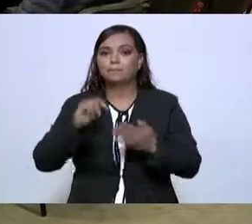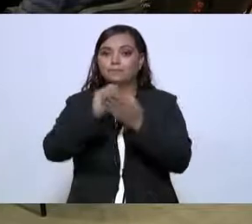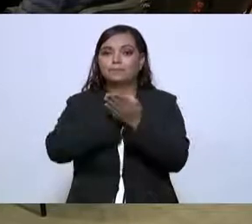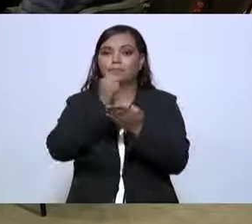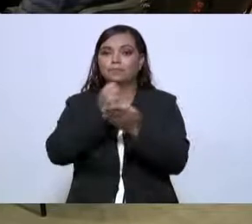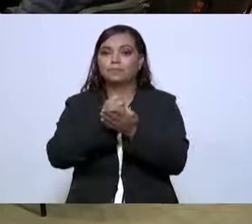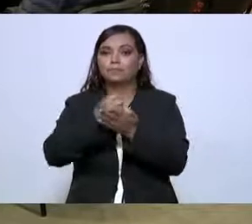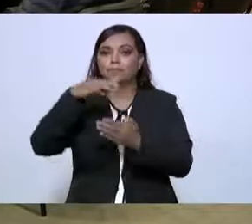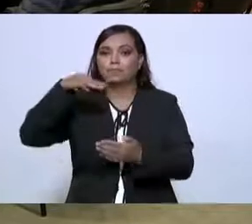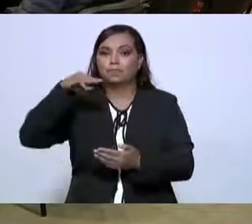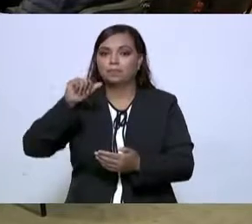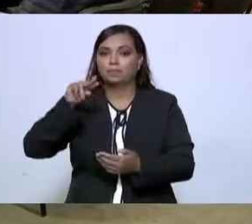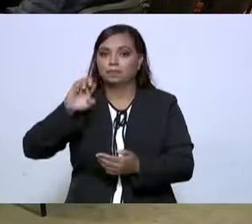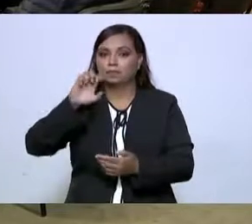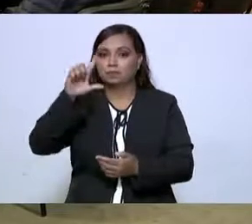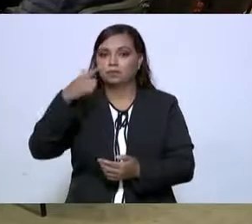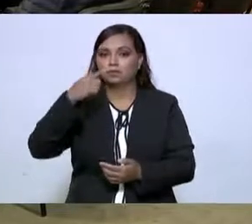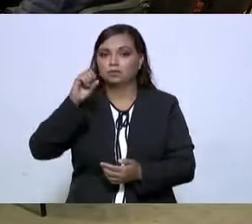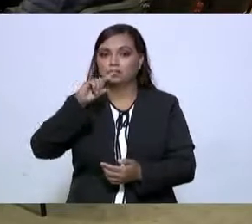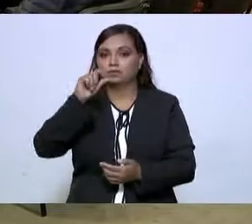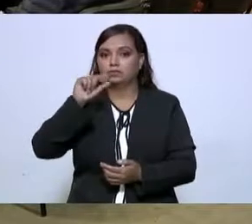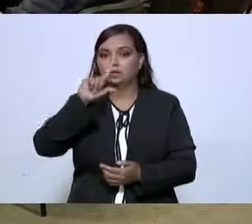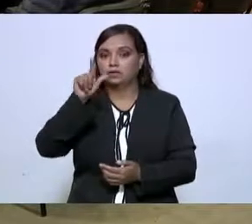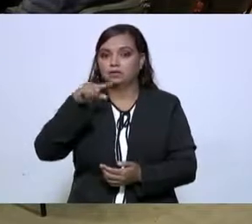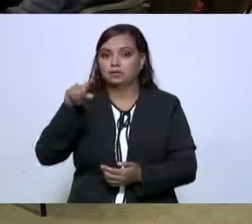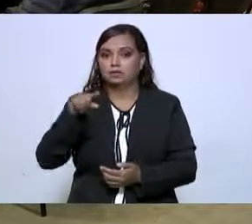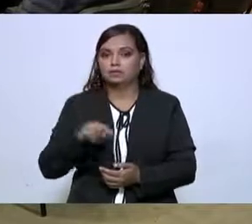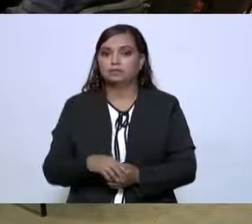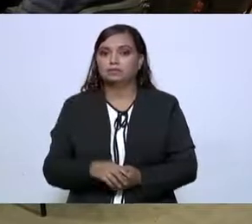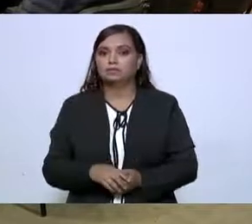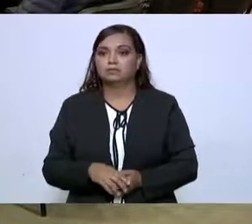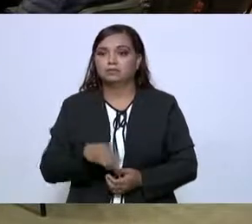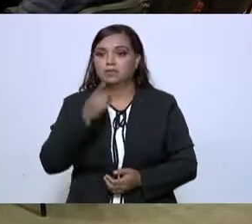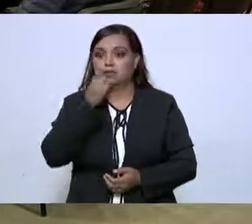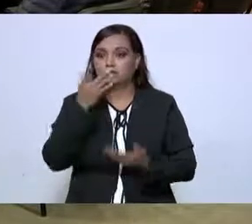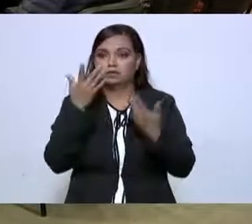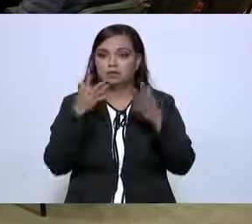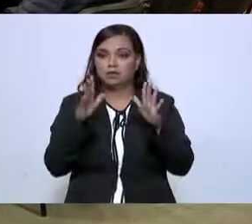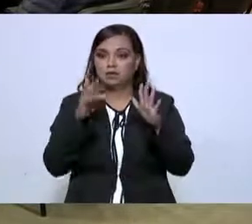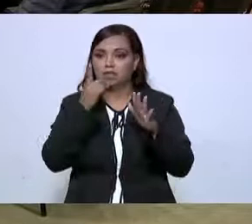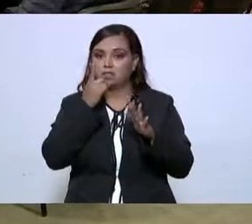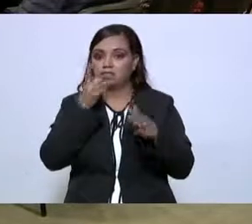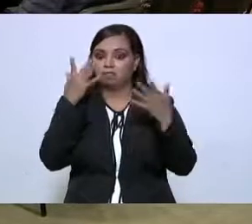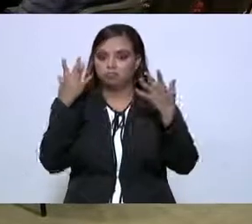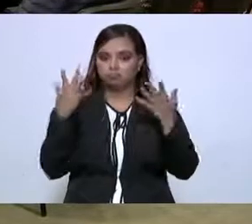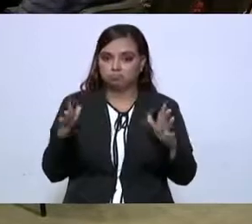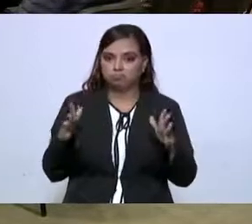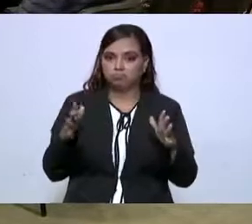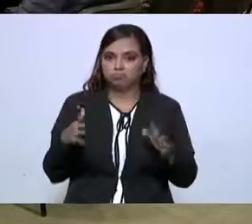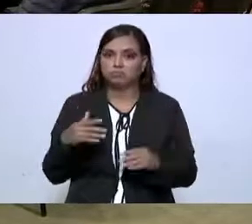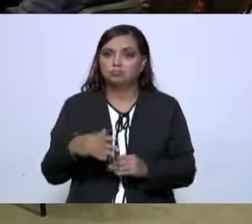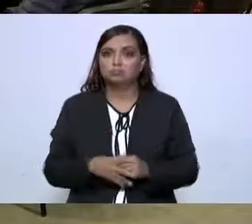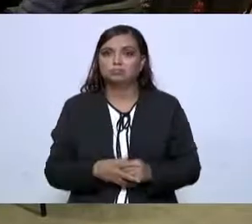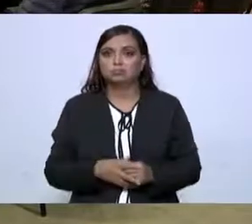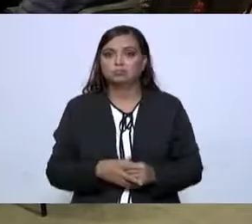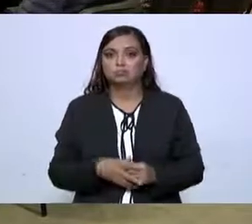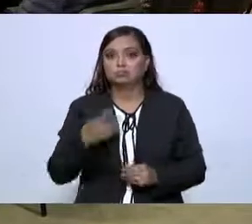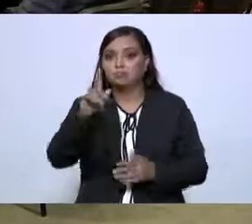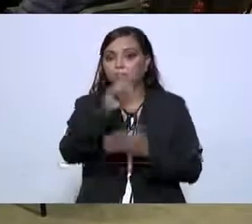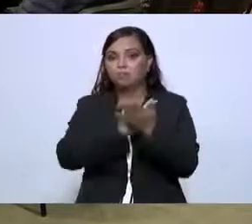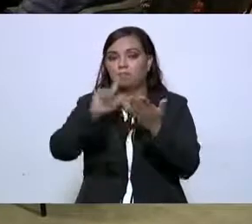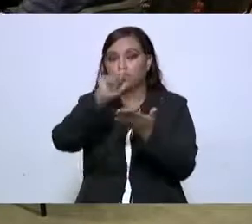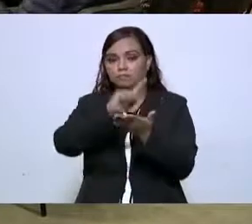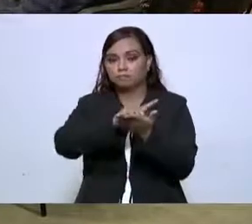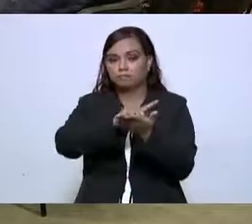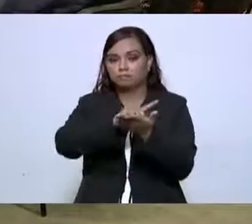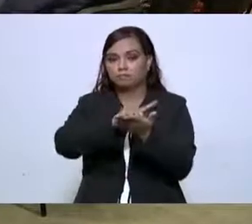Manuel González, y ya estableció por ley